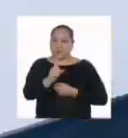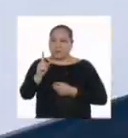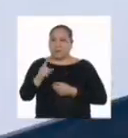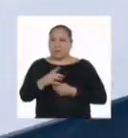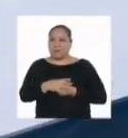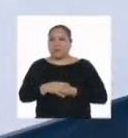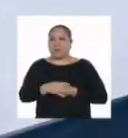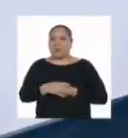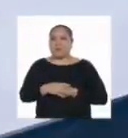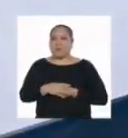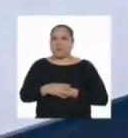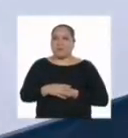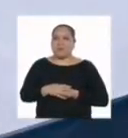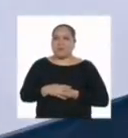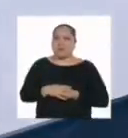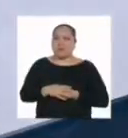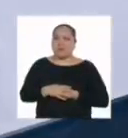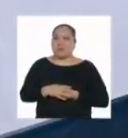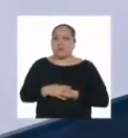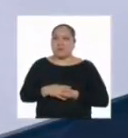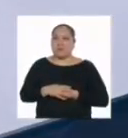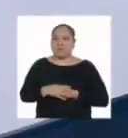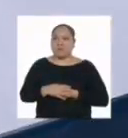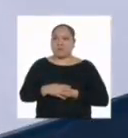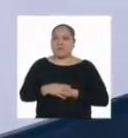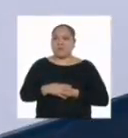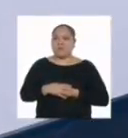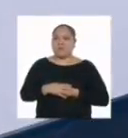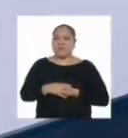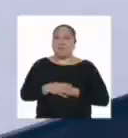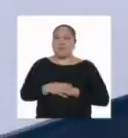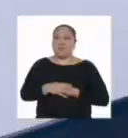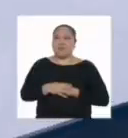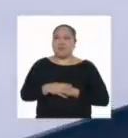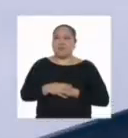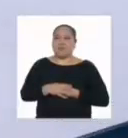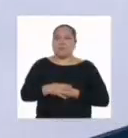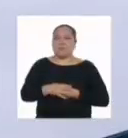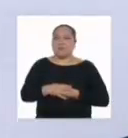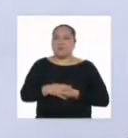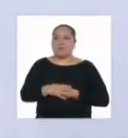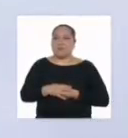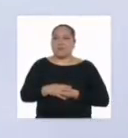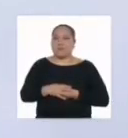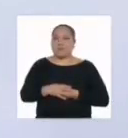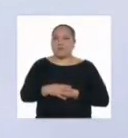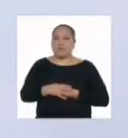gotita a la muestra de mandarina. Luego, agítala suavemente.